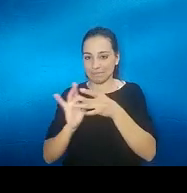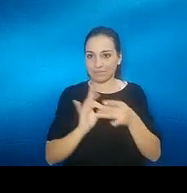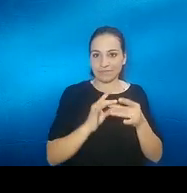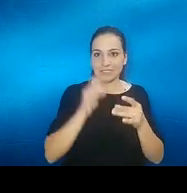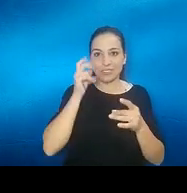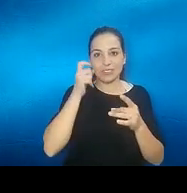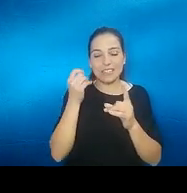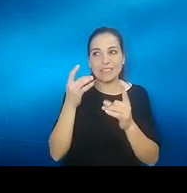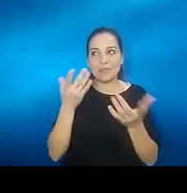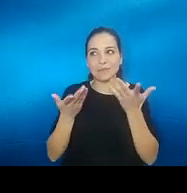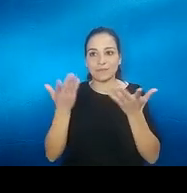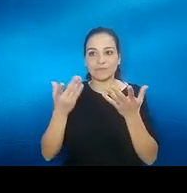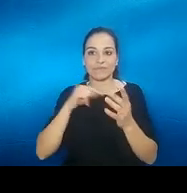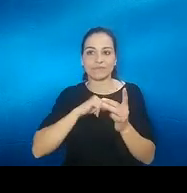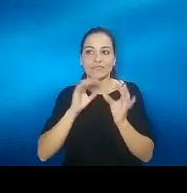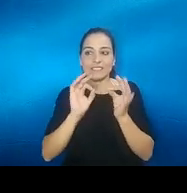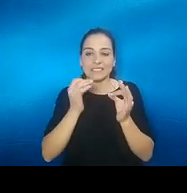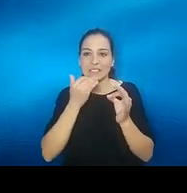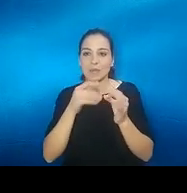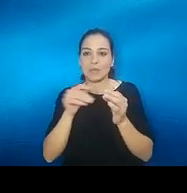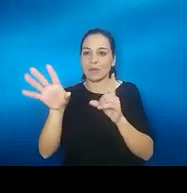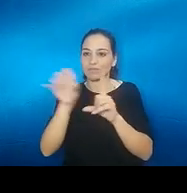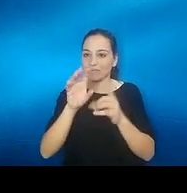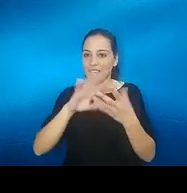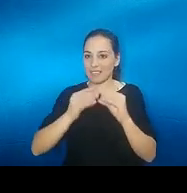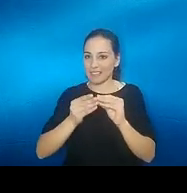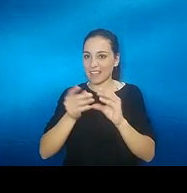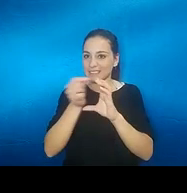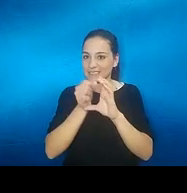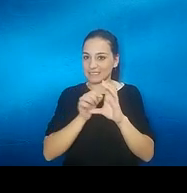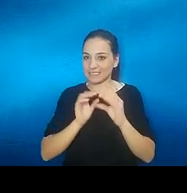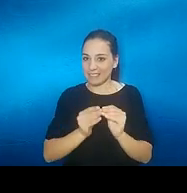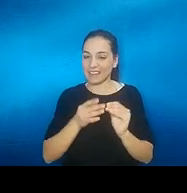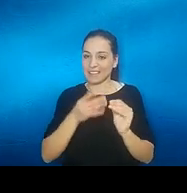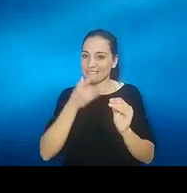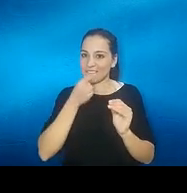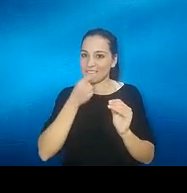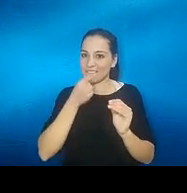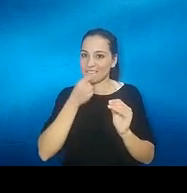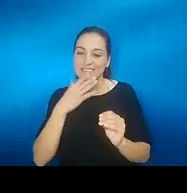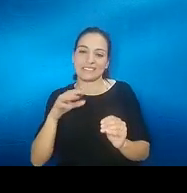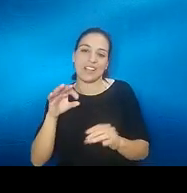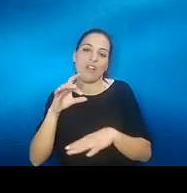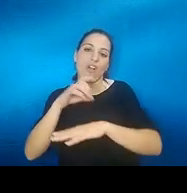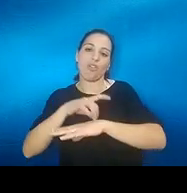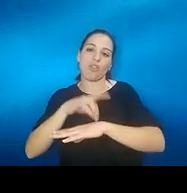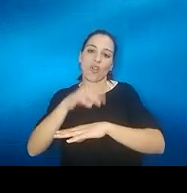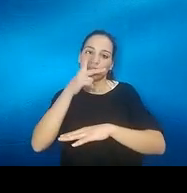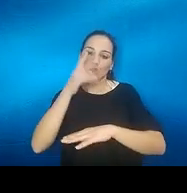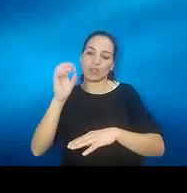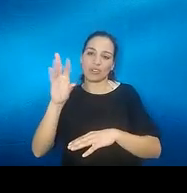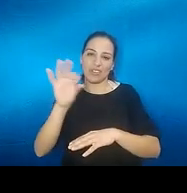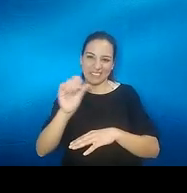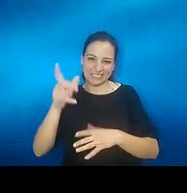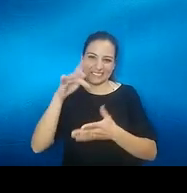concretas fácil por supuesto entre comillas esto fue el doctor House el que ya lo hizo hace mucho